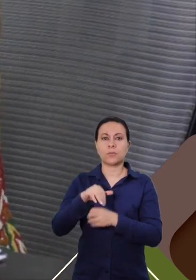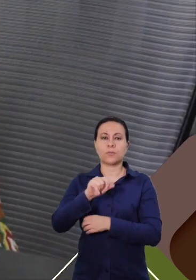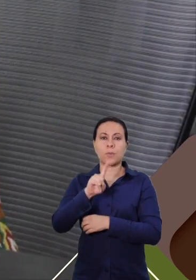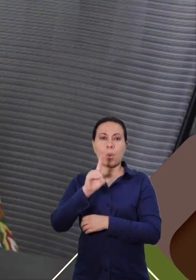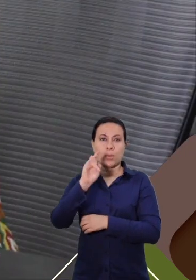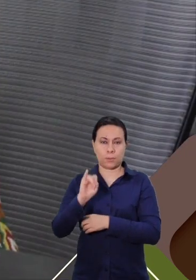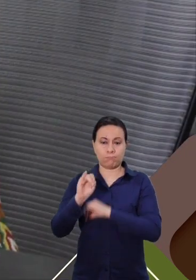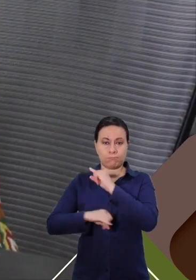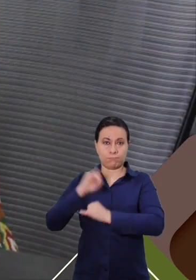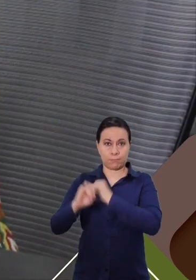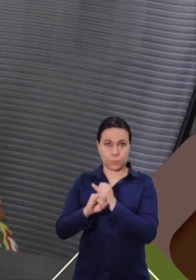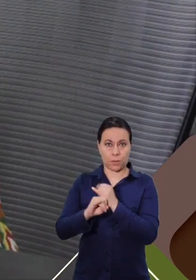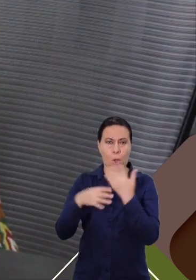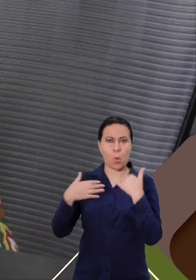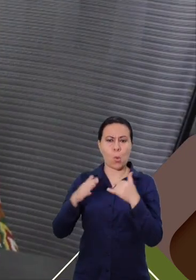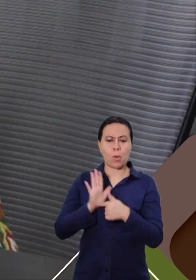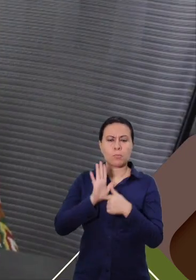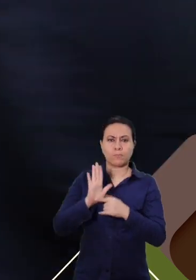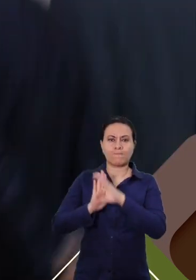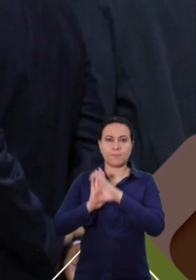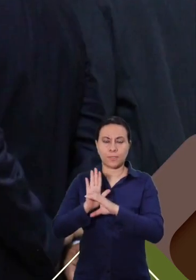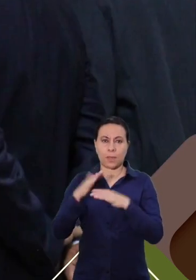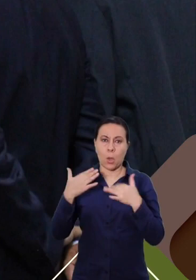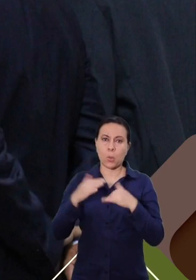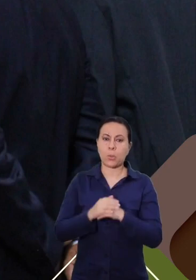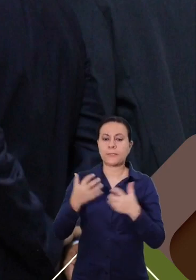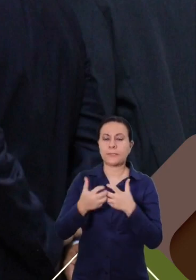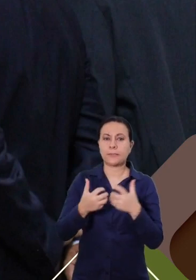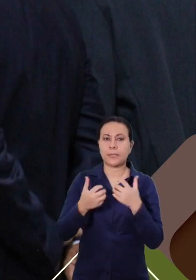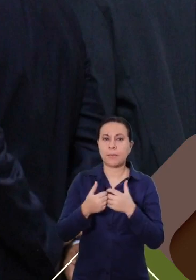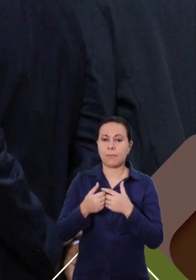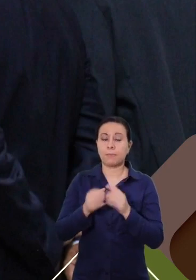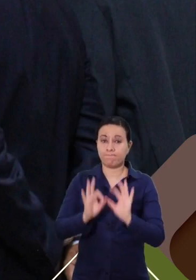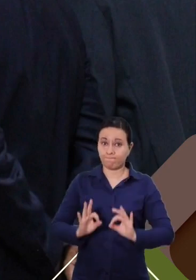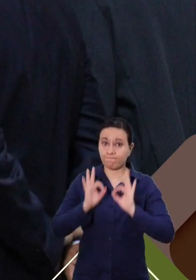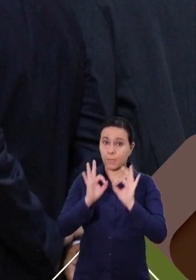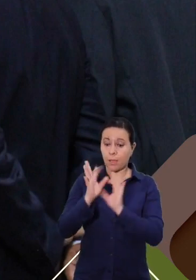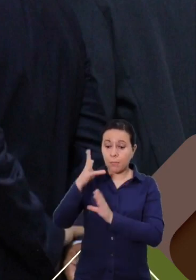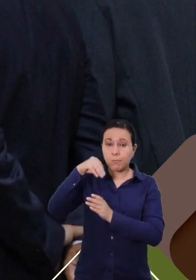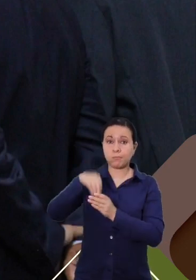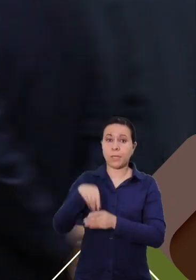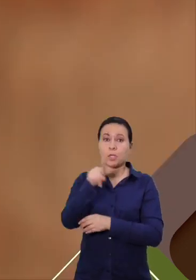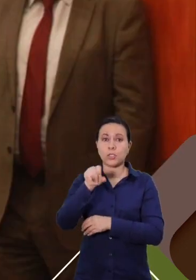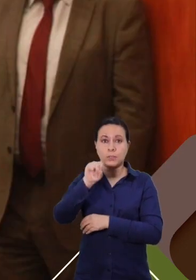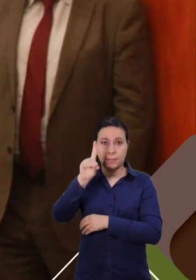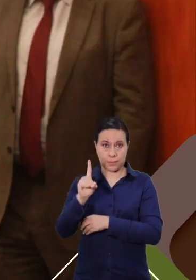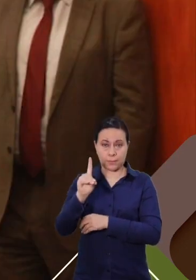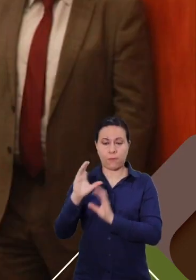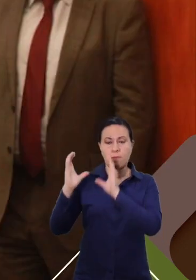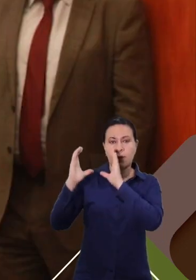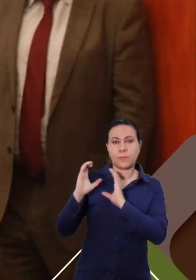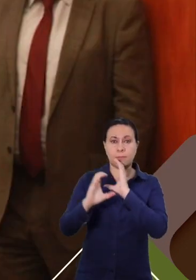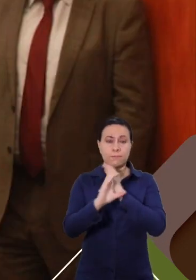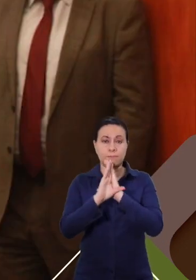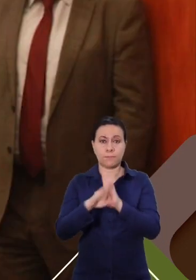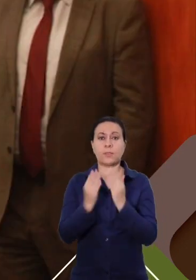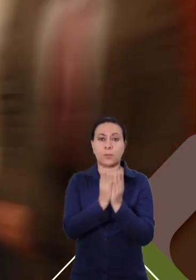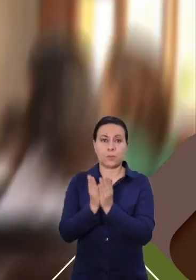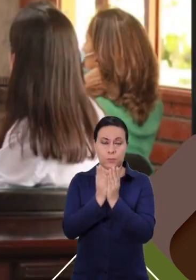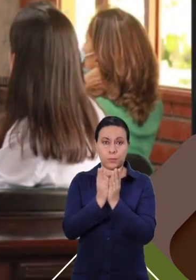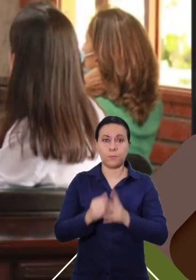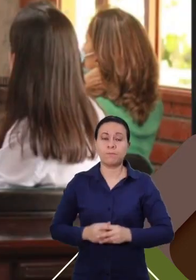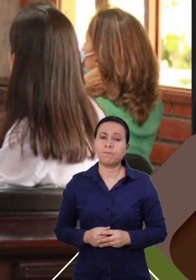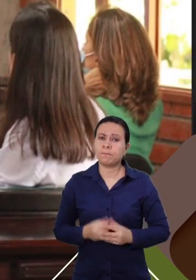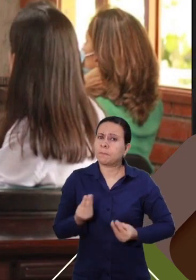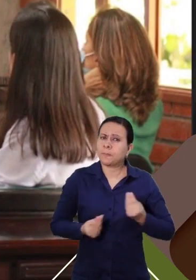International, con el cual buscamos certificar el Sistema de Aseguramiento Interno de Calidad, SAIC, de la Facultad de Ciencias de la Educación. Se